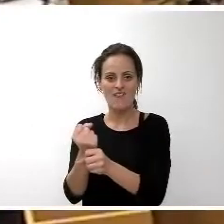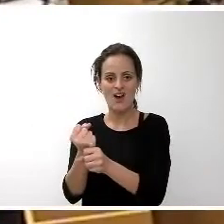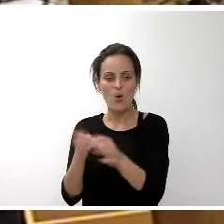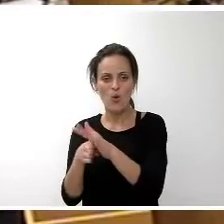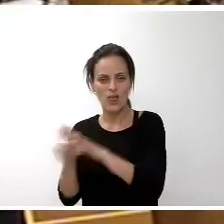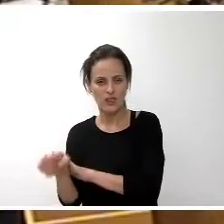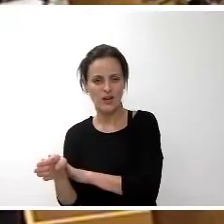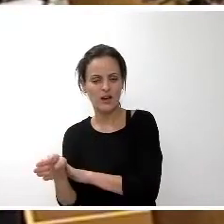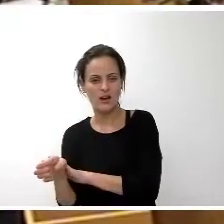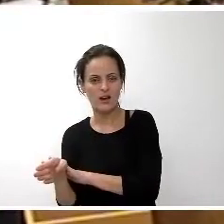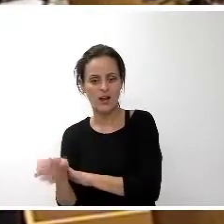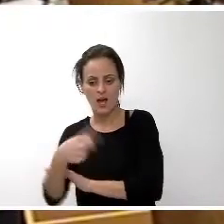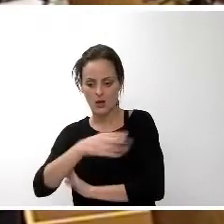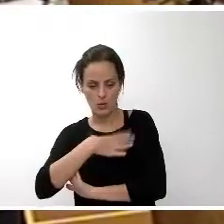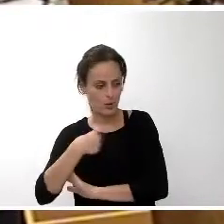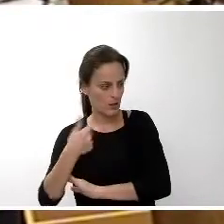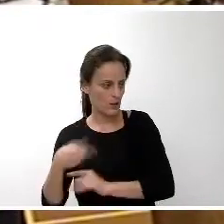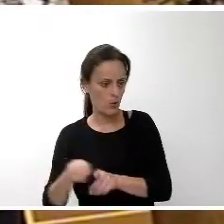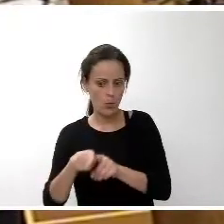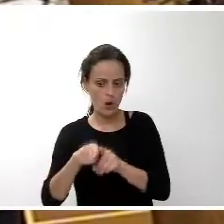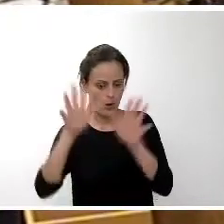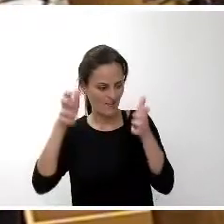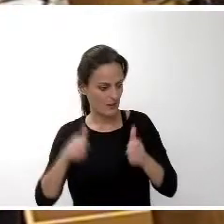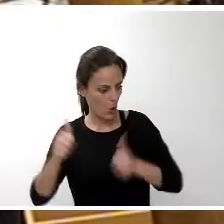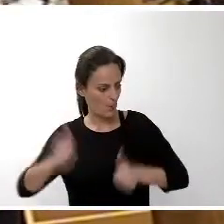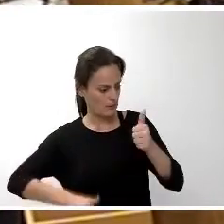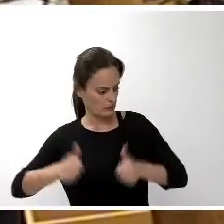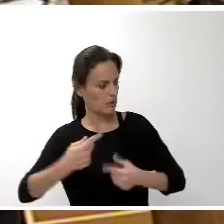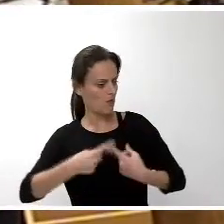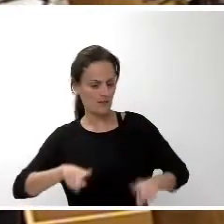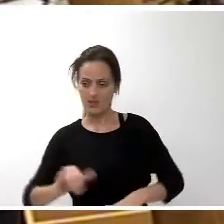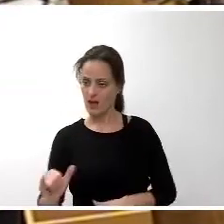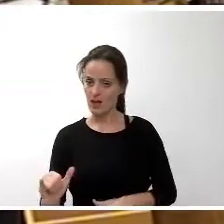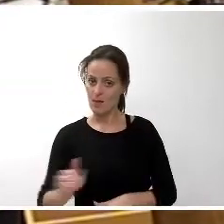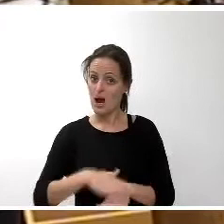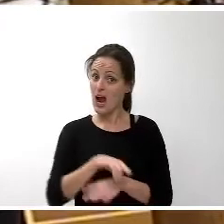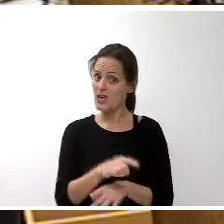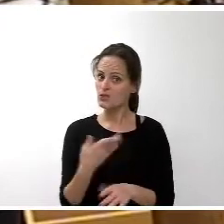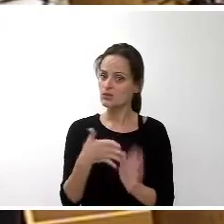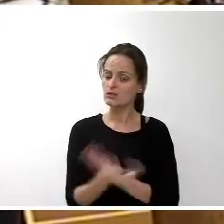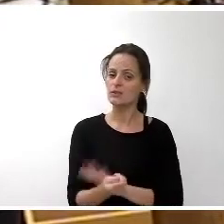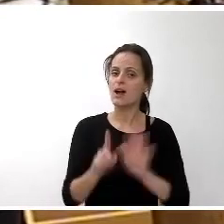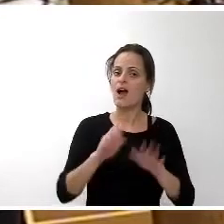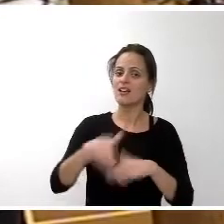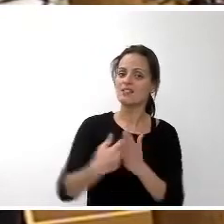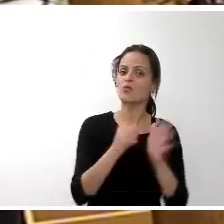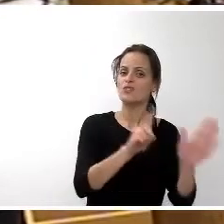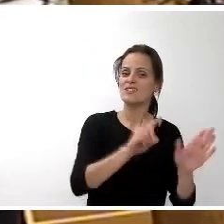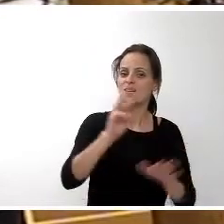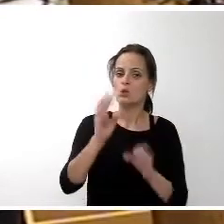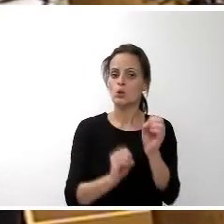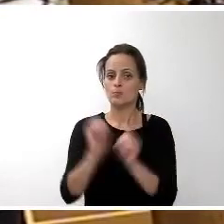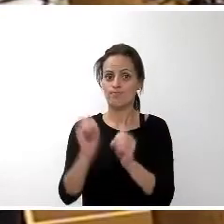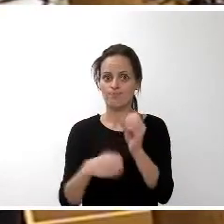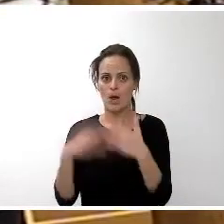tener una ventaja competitiva, comparativa y diferenciada. Y para eso hay un incremento del 68,8%, con